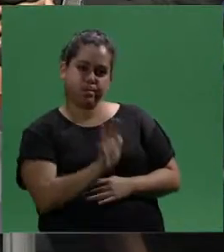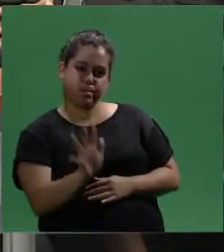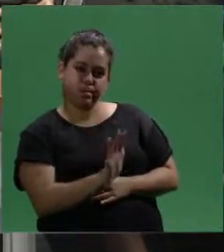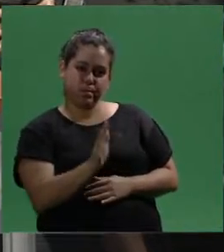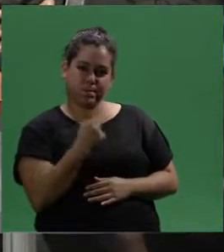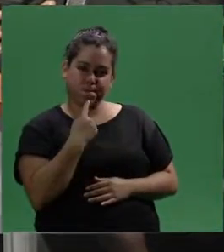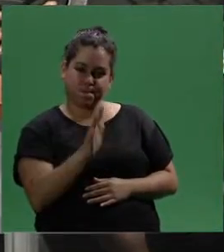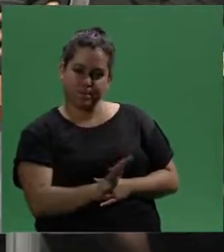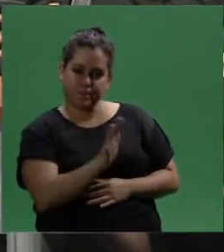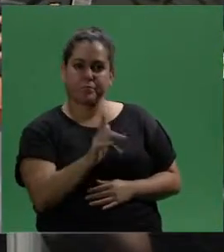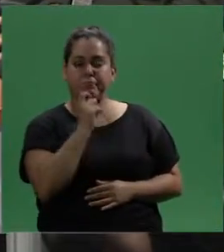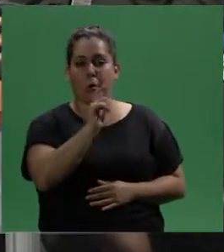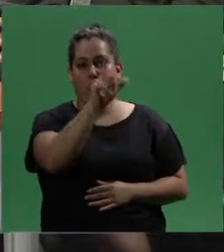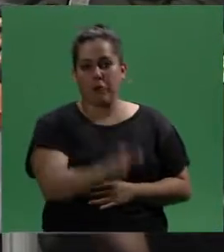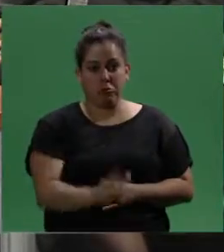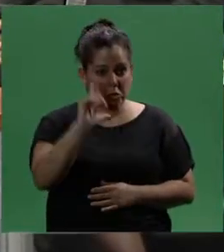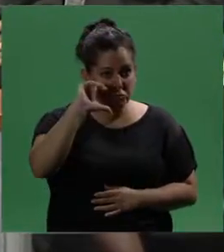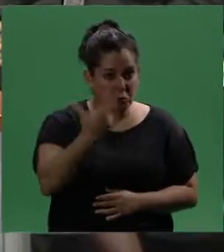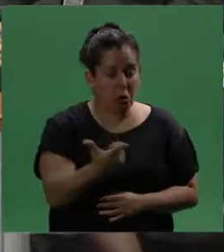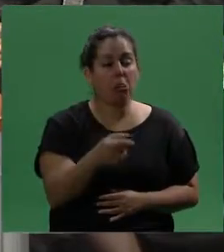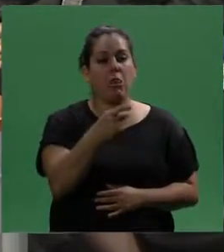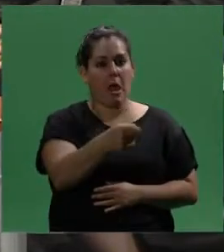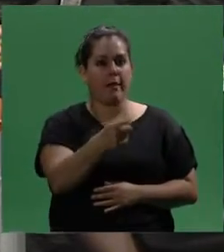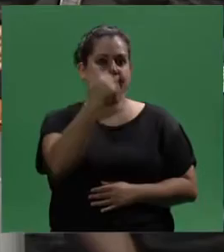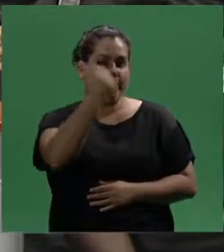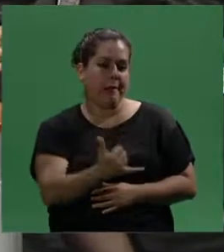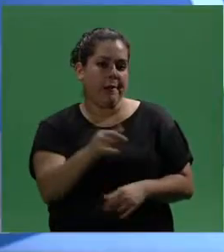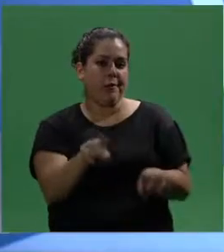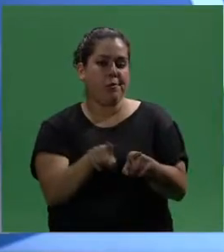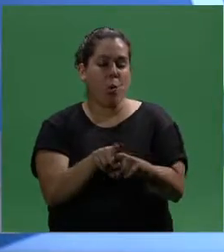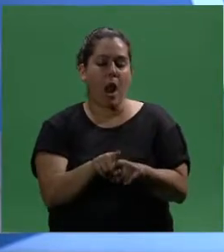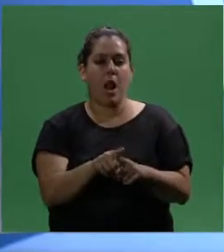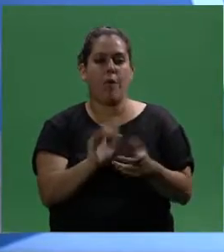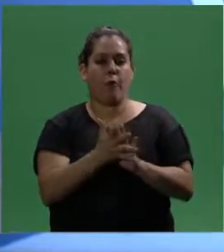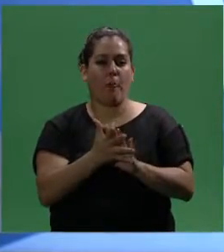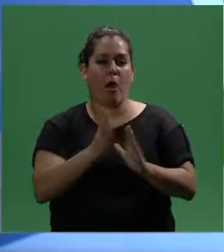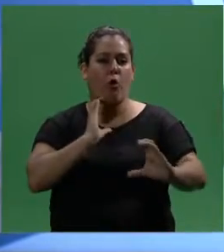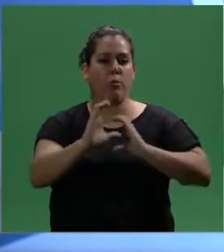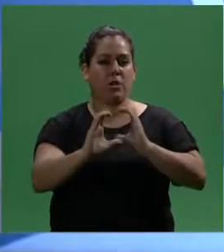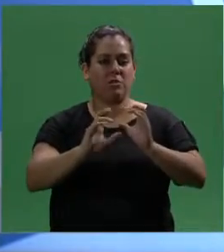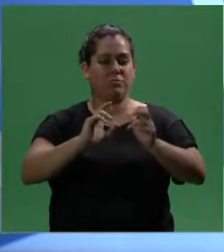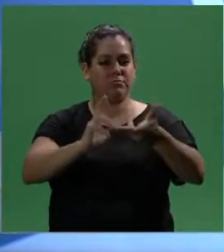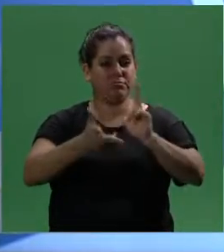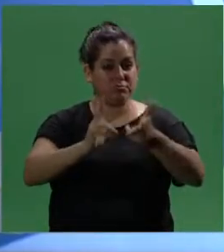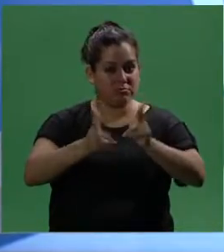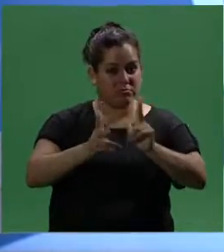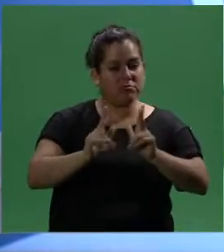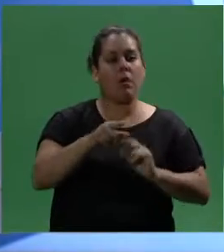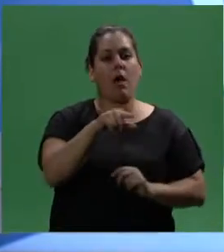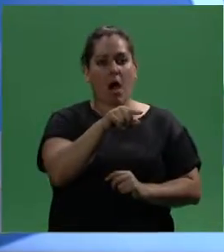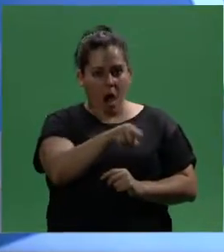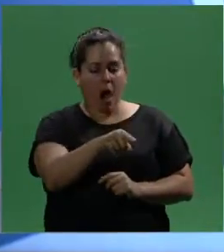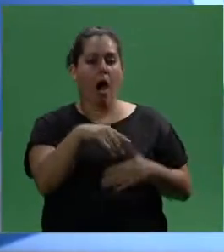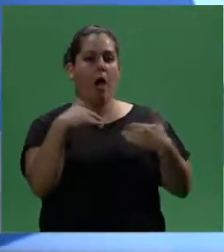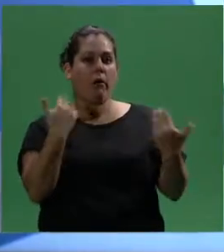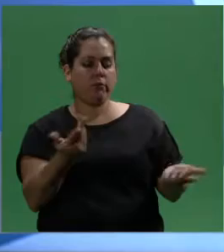sospechosos a personas sordas que tienen el medio de comunicación a través de lengua de